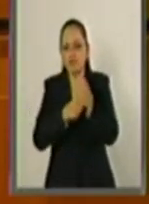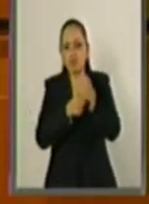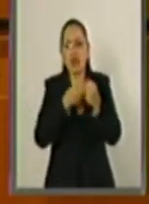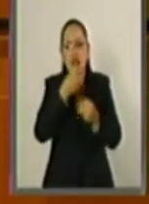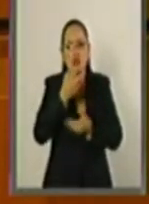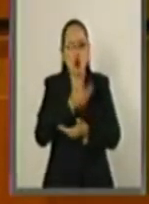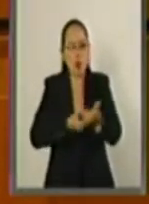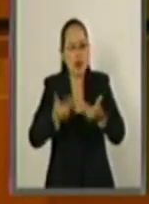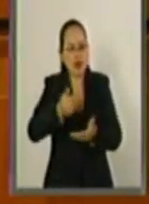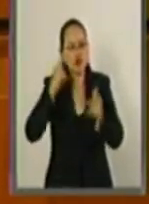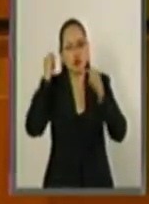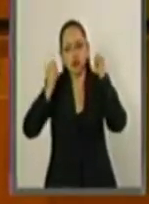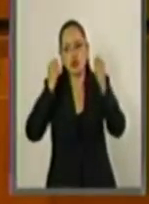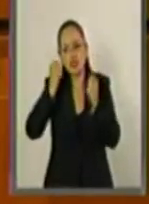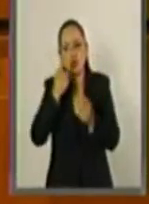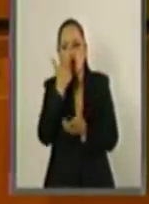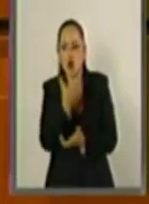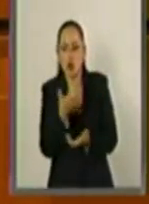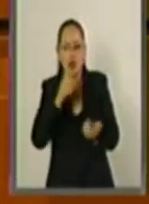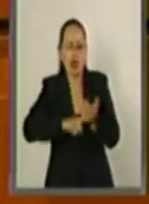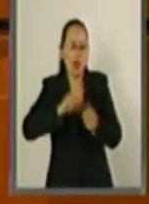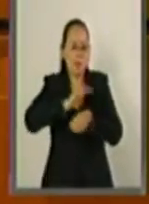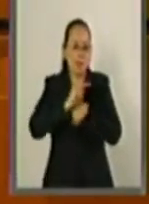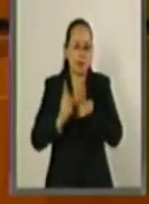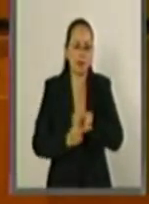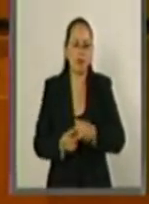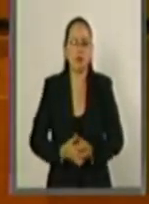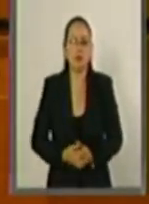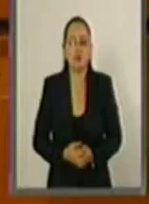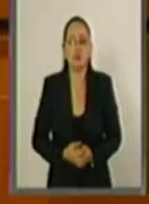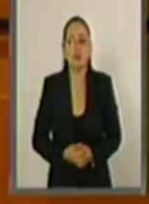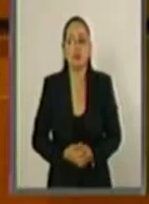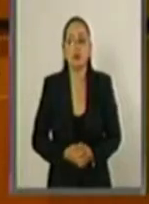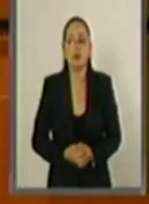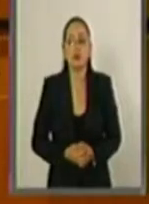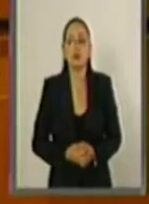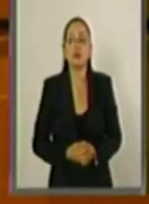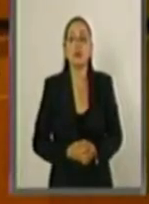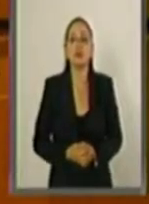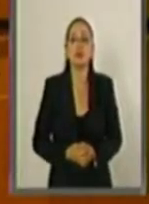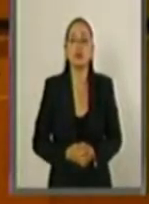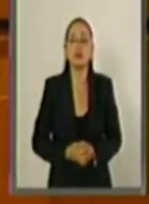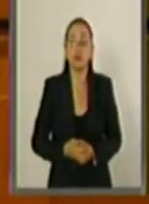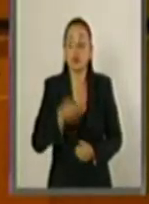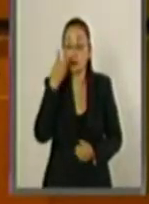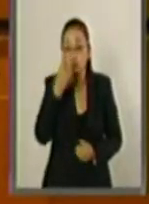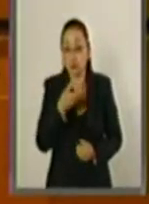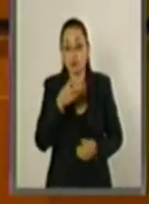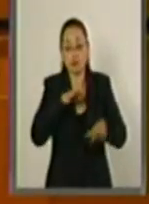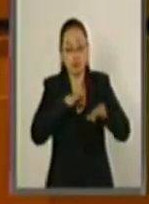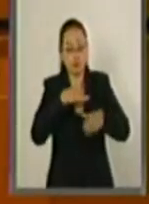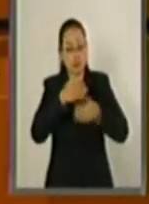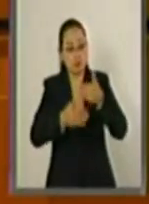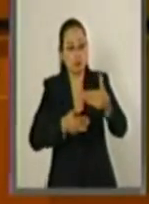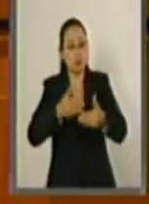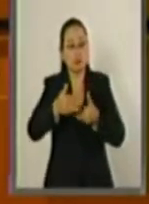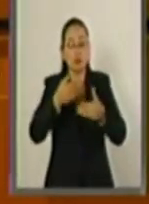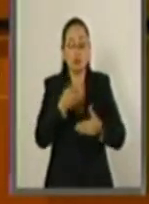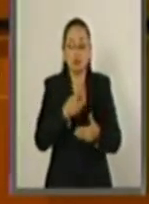comercio, el turismo, la economía en general. En este trabajo permanente, el